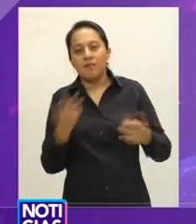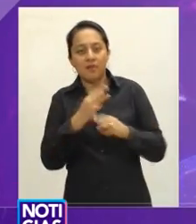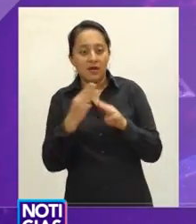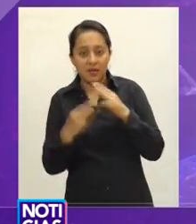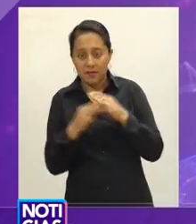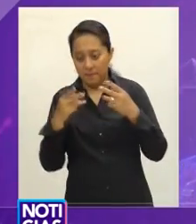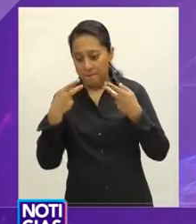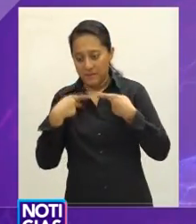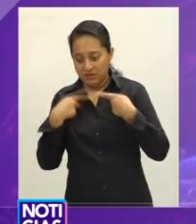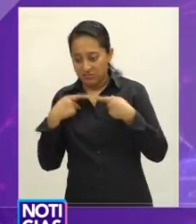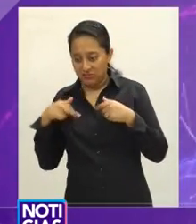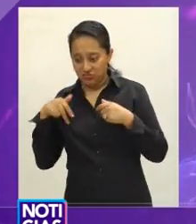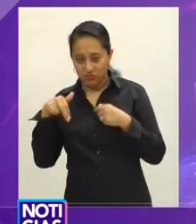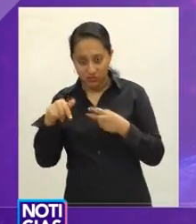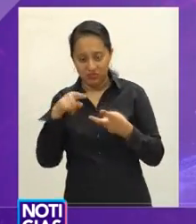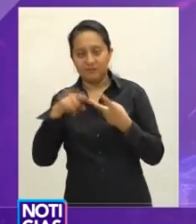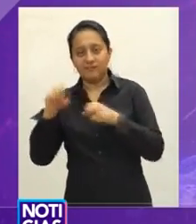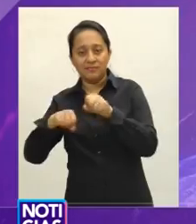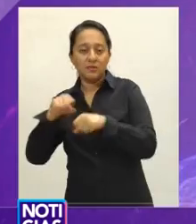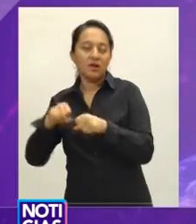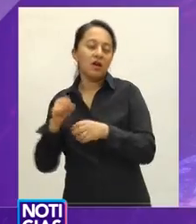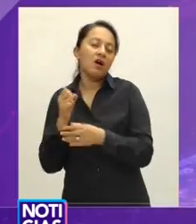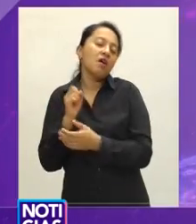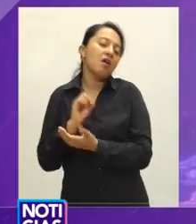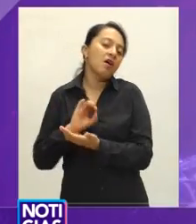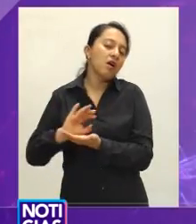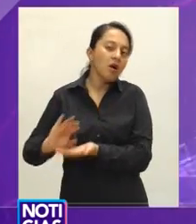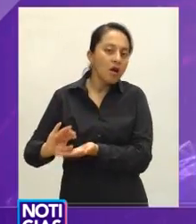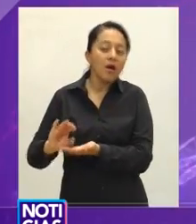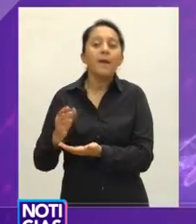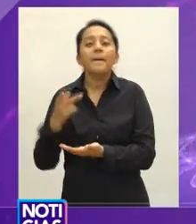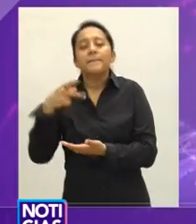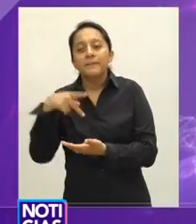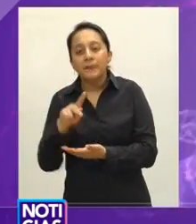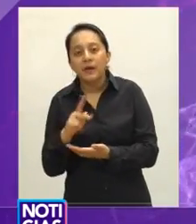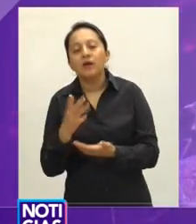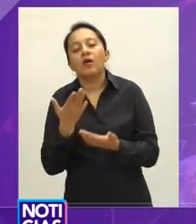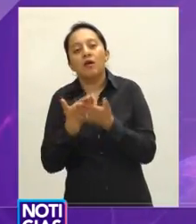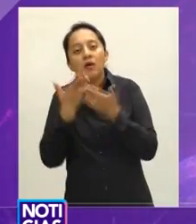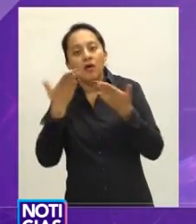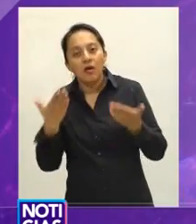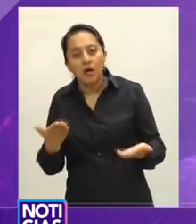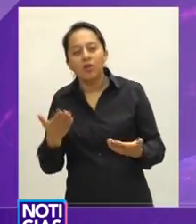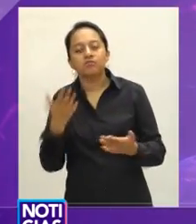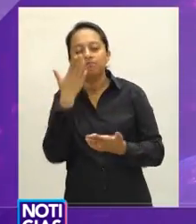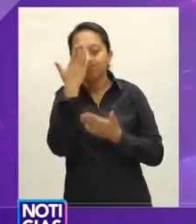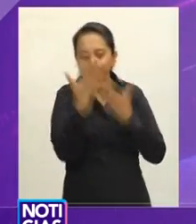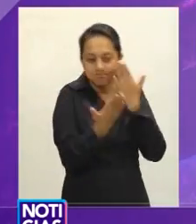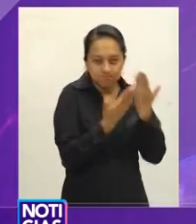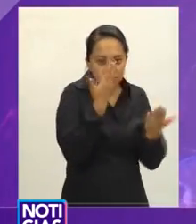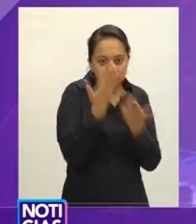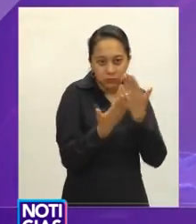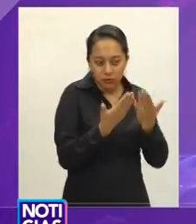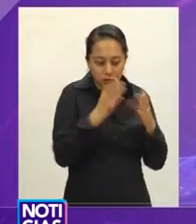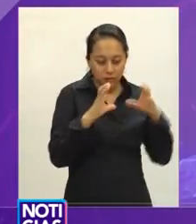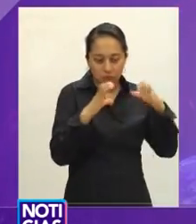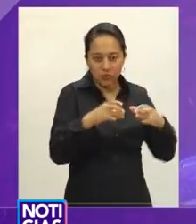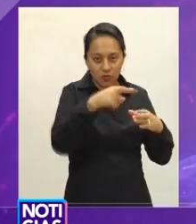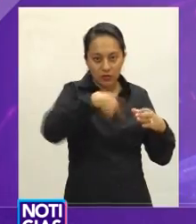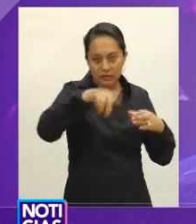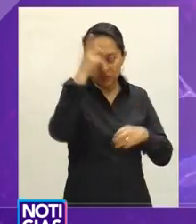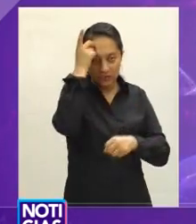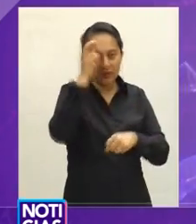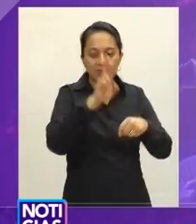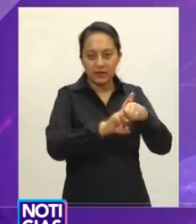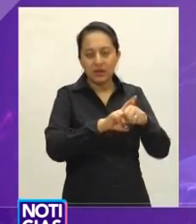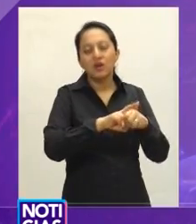ciudadanos a pie y en bici han sido aislados, más si se toma en cuenta que un estudio realizado por la Dirección de Urbanismo del Sistema